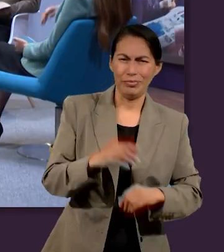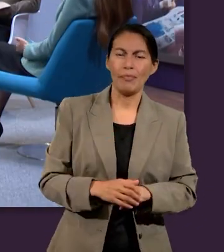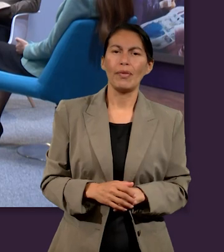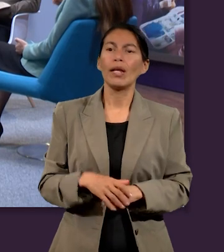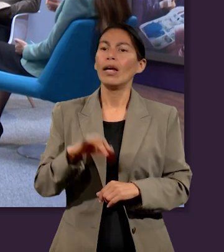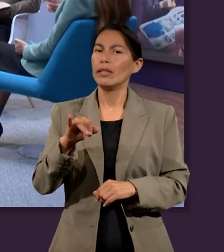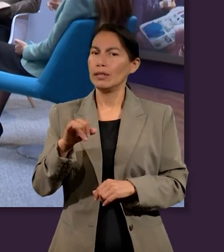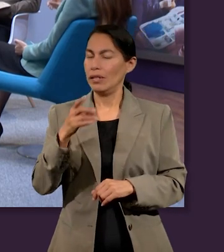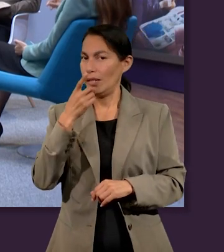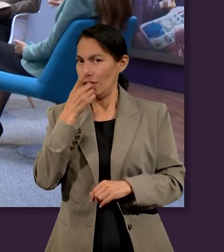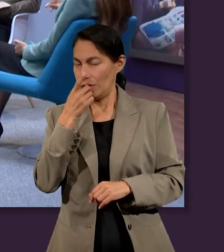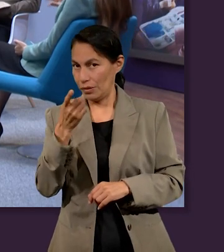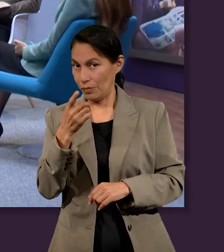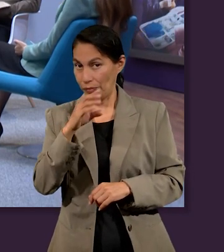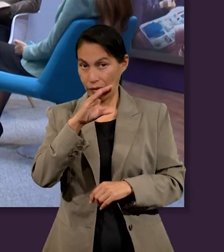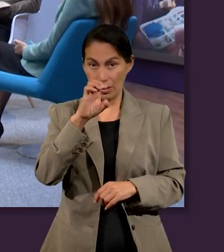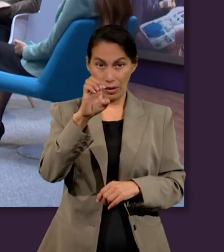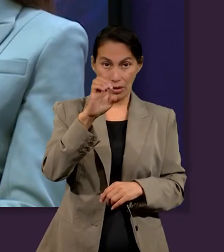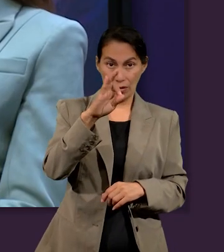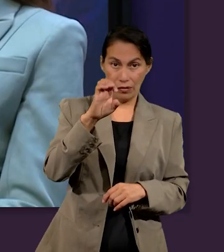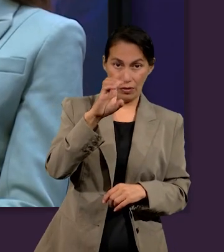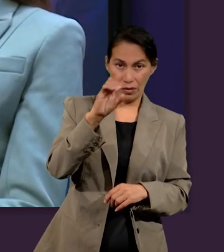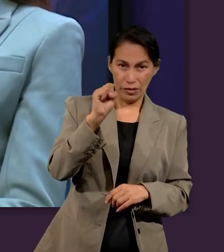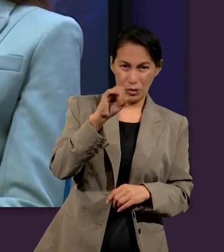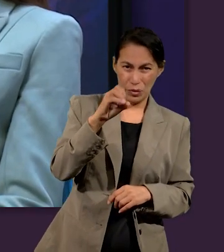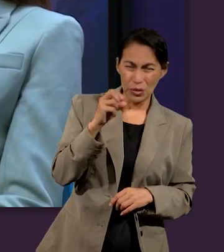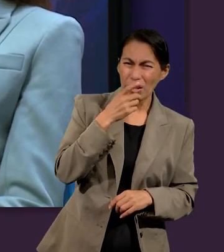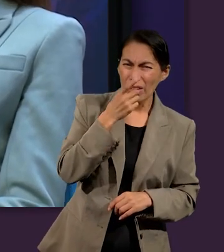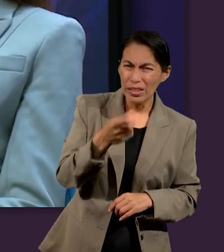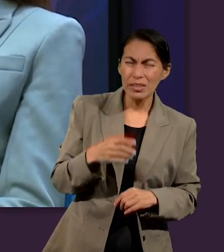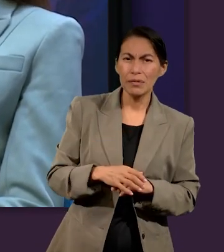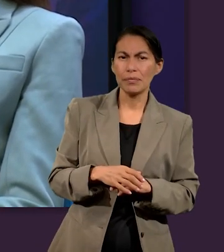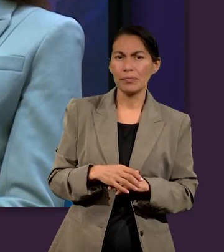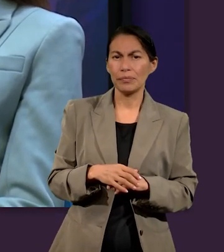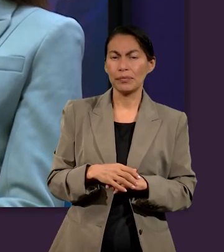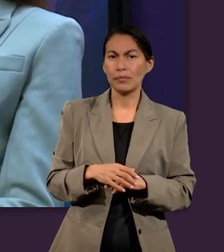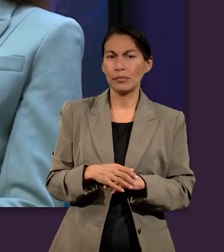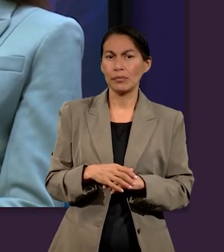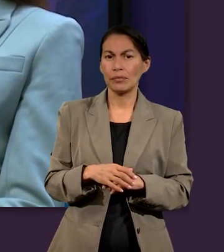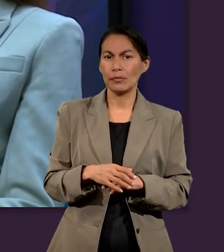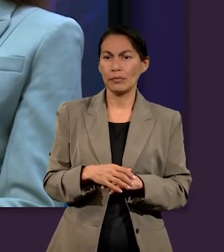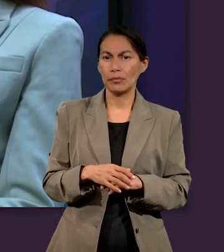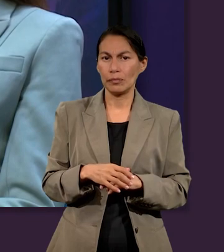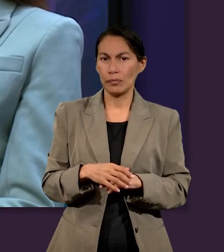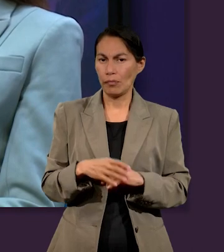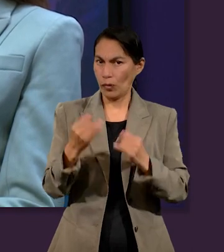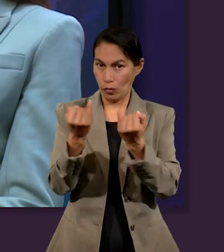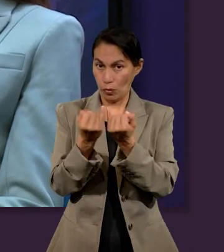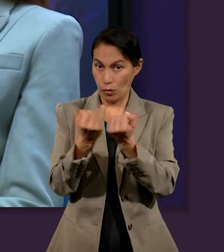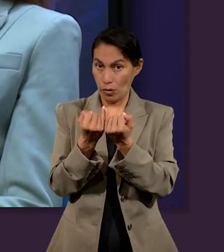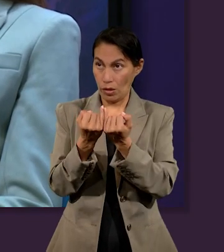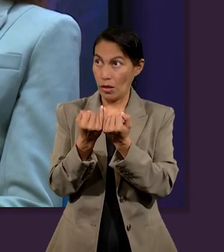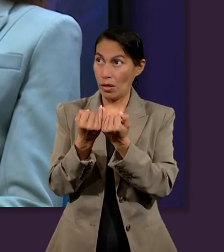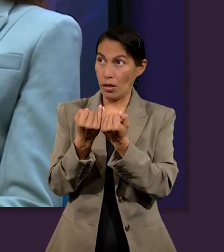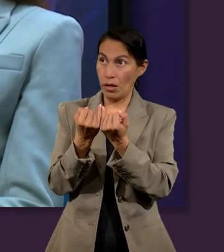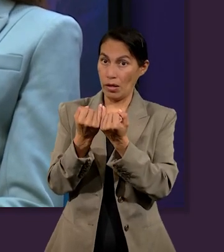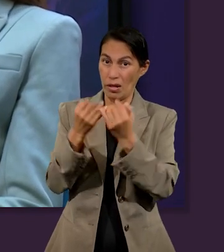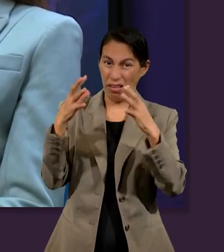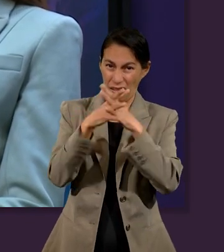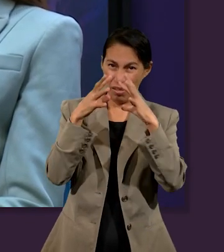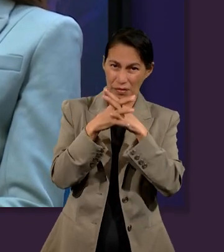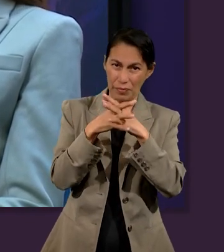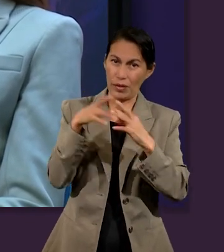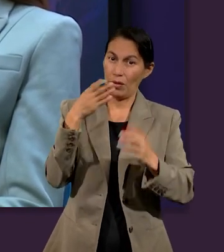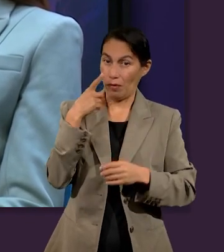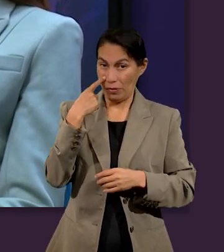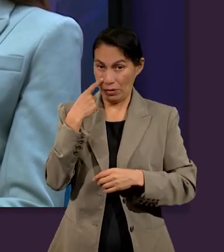Efesios hace una analogía como al soldado cuando se prepara para la guerra. Y de eso